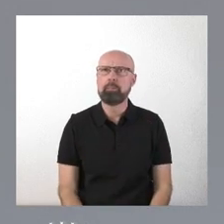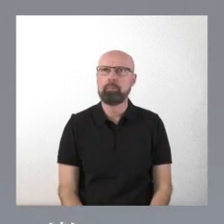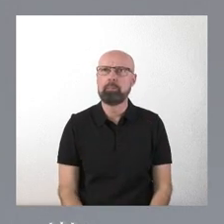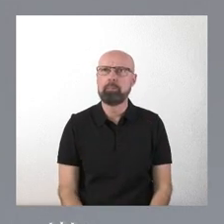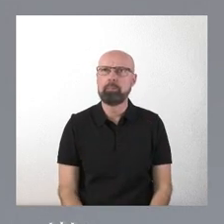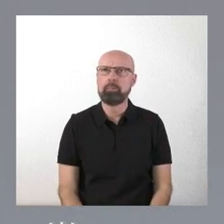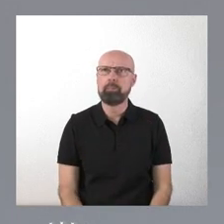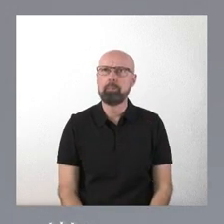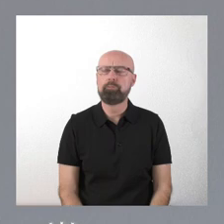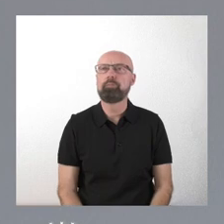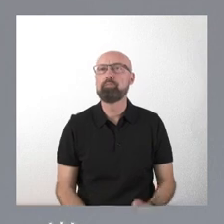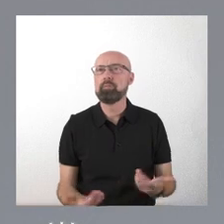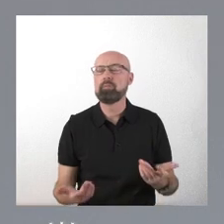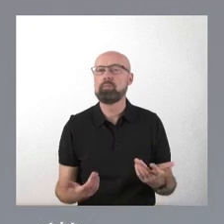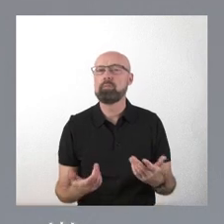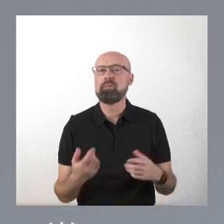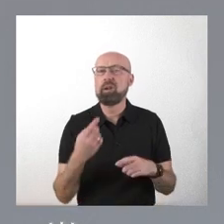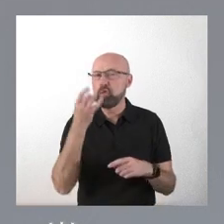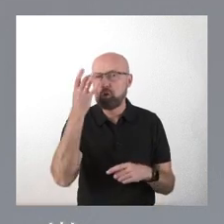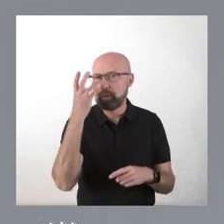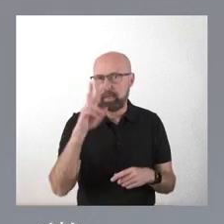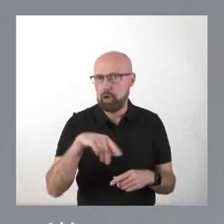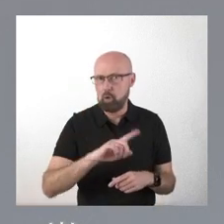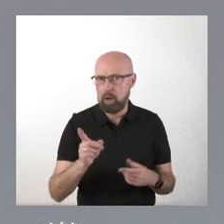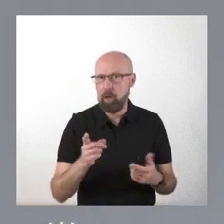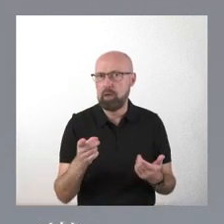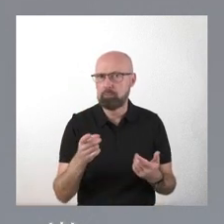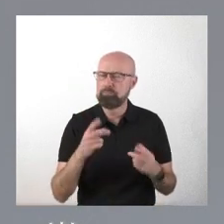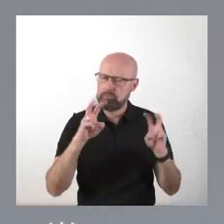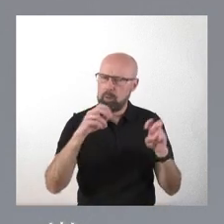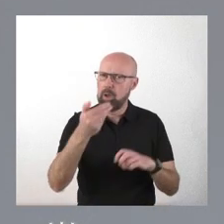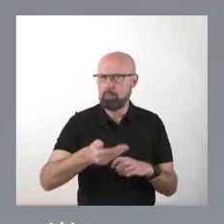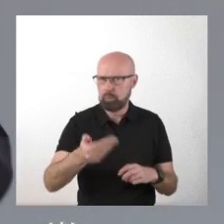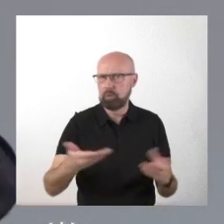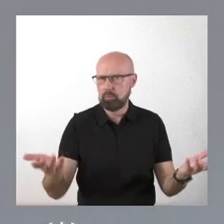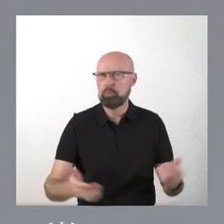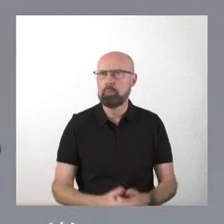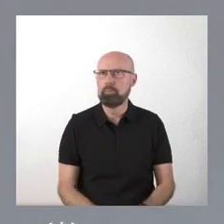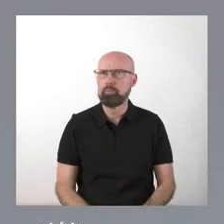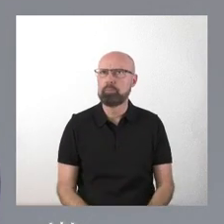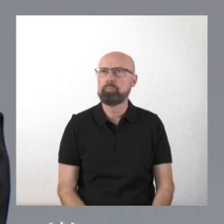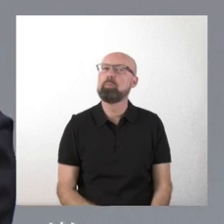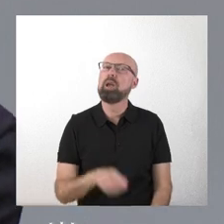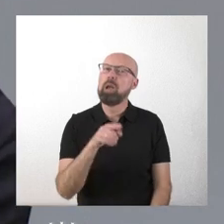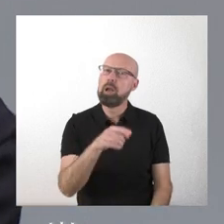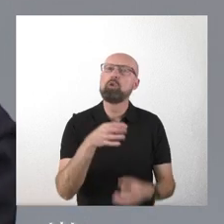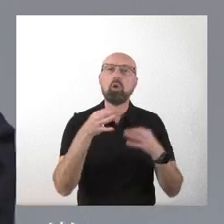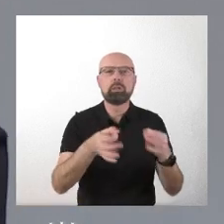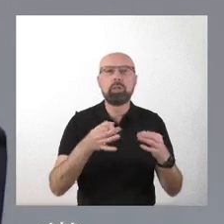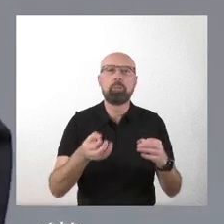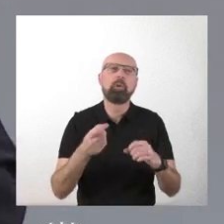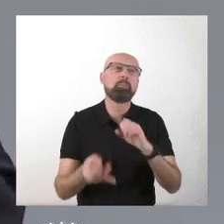No es una cosa menor de la que les estoy hablando. Esto siempre está sometido a contingencias,